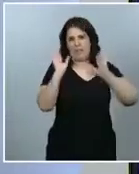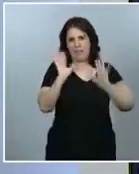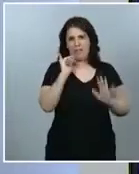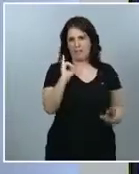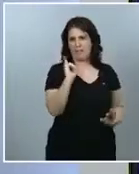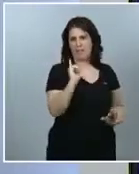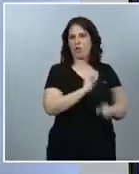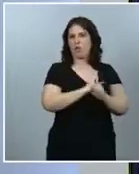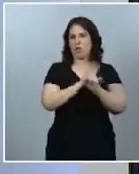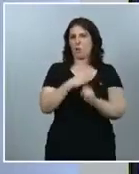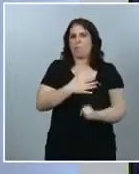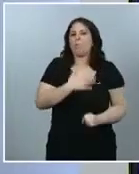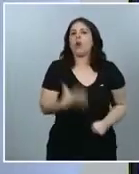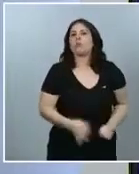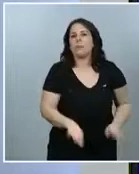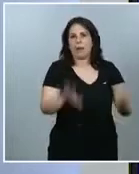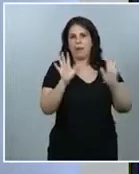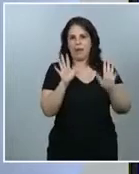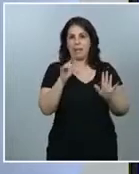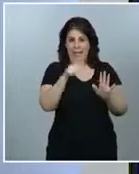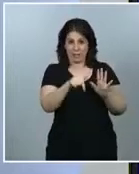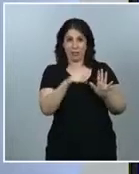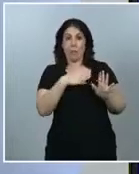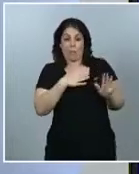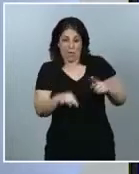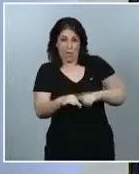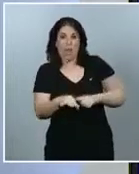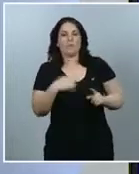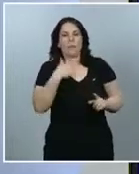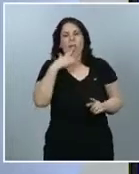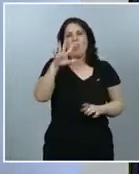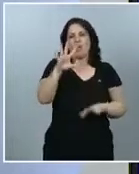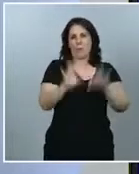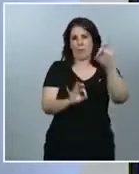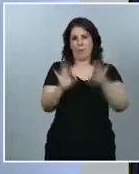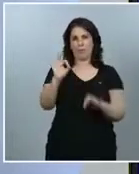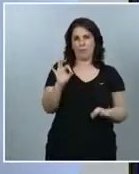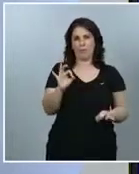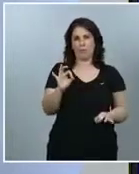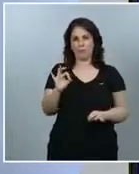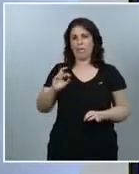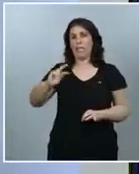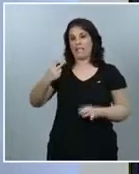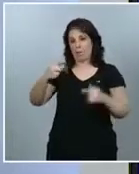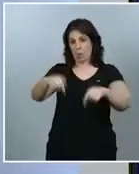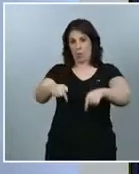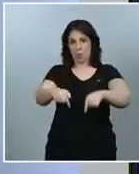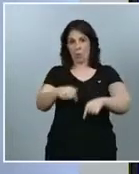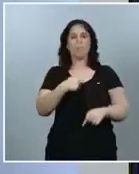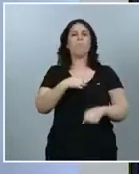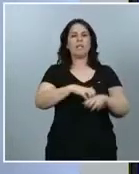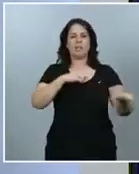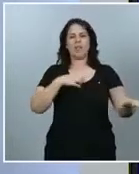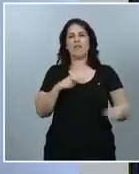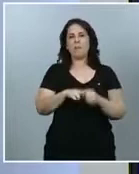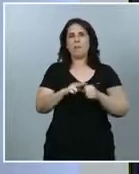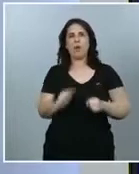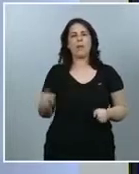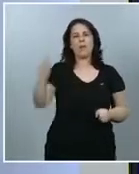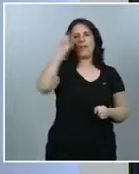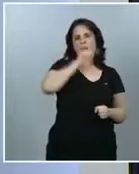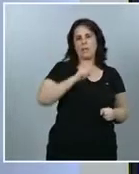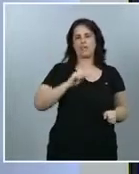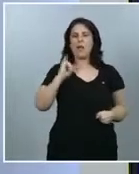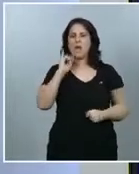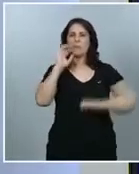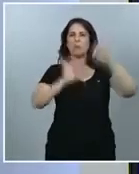Eran en torno al 5% y, en este momento, la mayor parte de las provincias presentan una proporción de personas